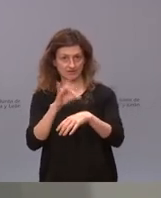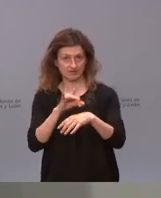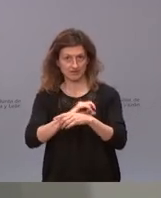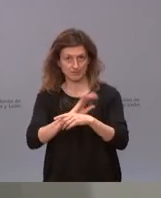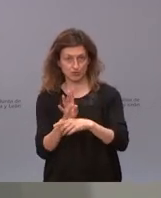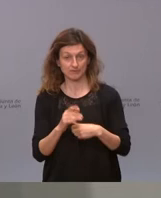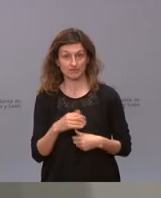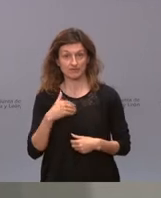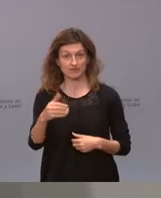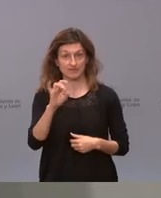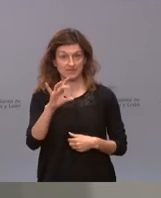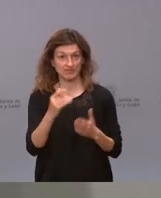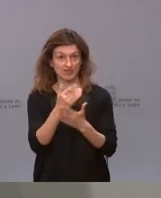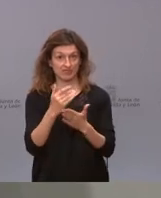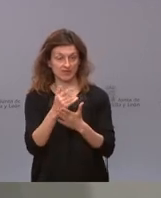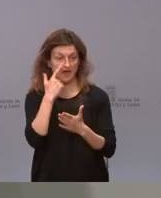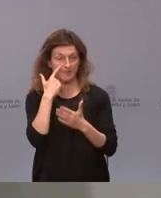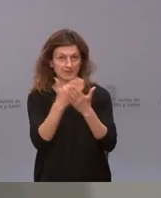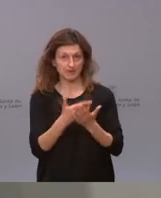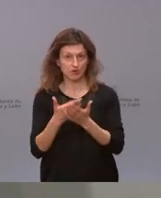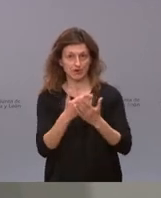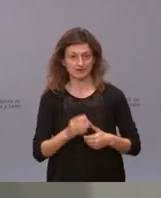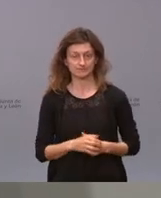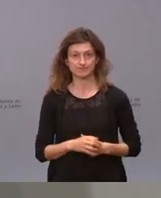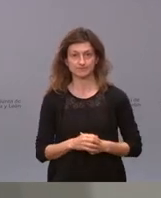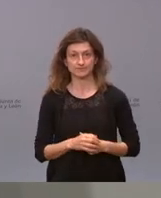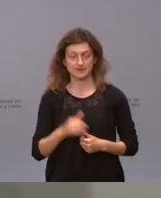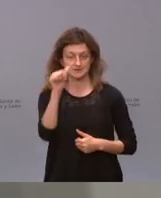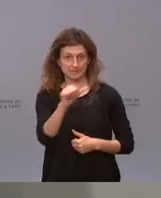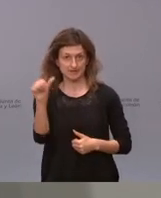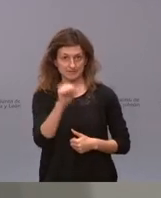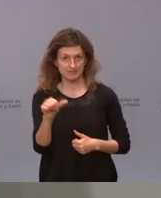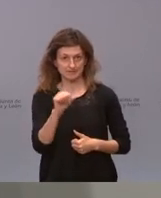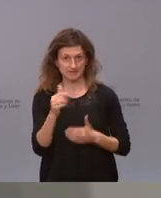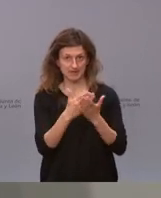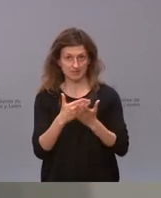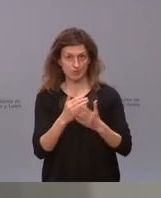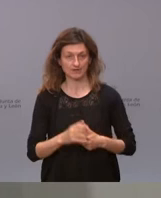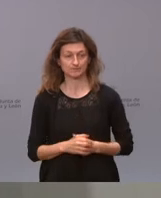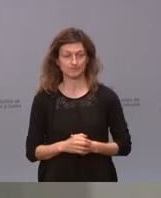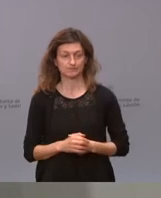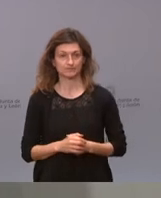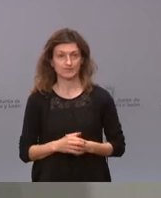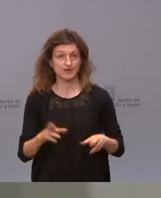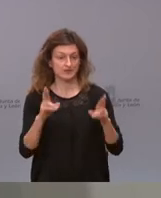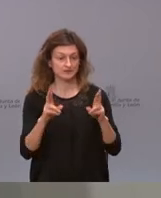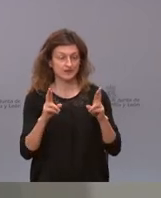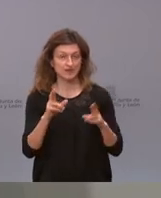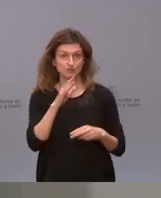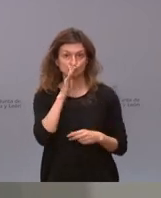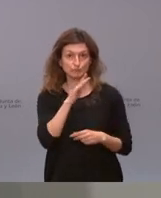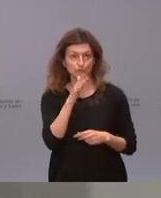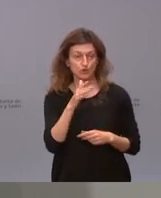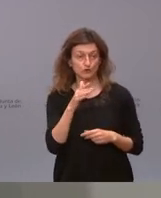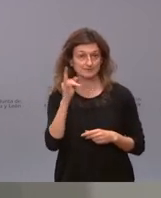vamos a reevaluar la situación. Vamos, la vamos a reevaluar cada semana. Pero esperamos que el efecto de la